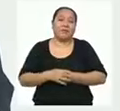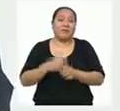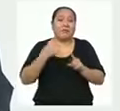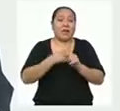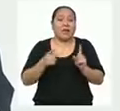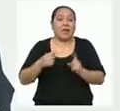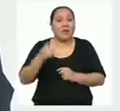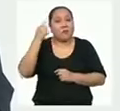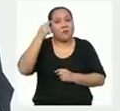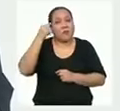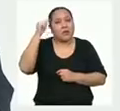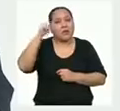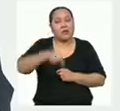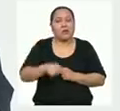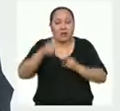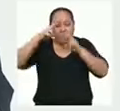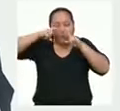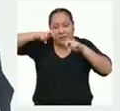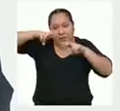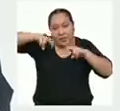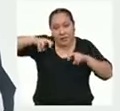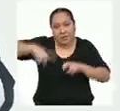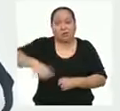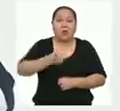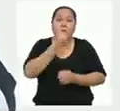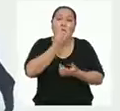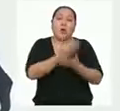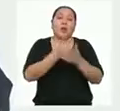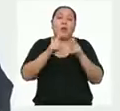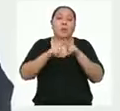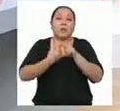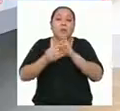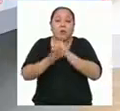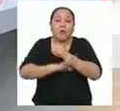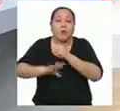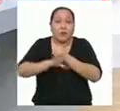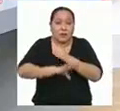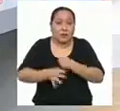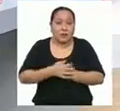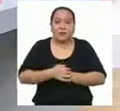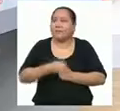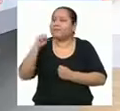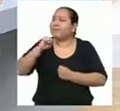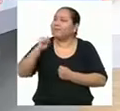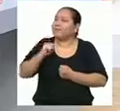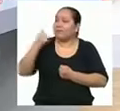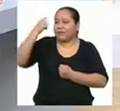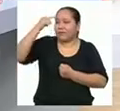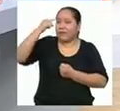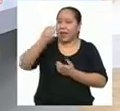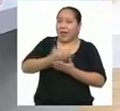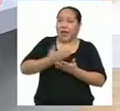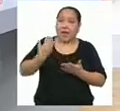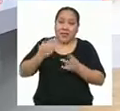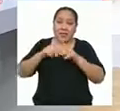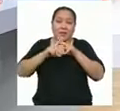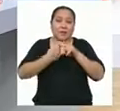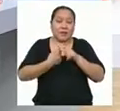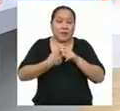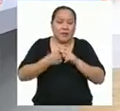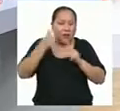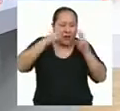creo que en el caso de nuestro estudio es bueno empezar por lo básico. Sí. Creo que antes de lanzarnos a